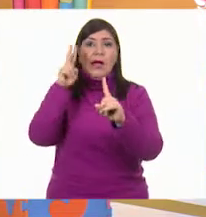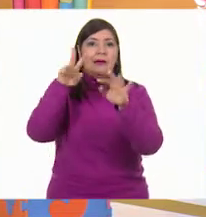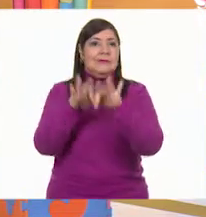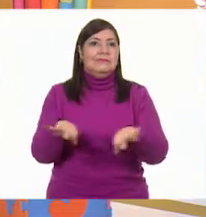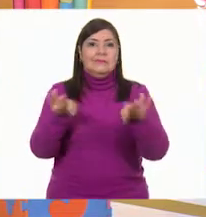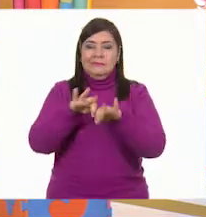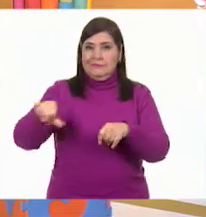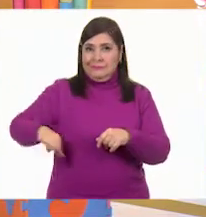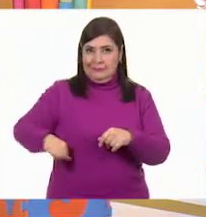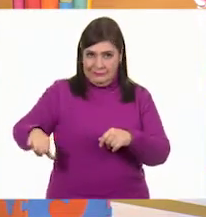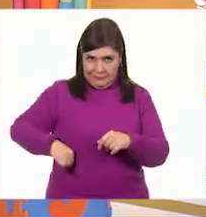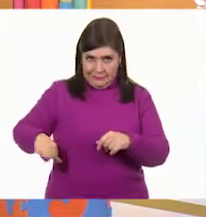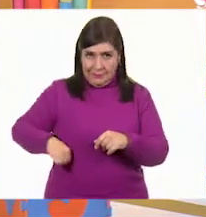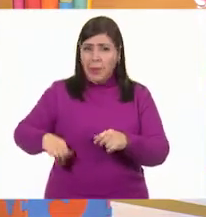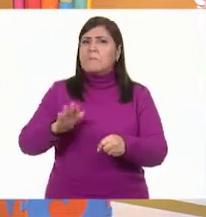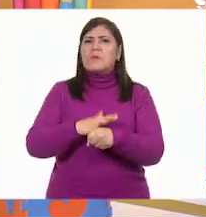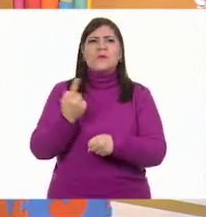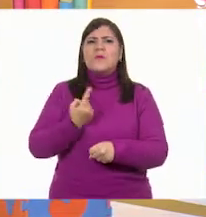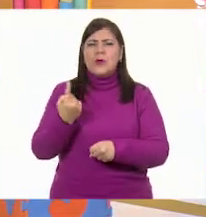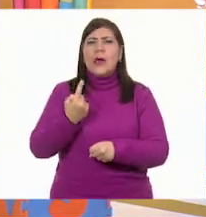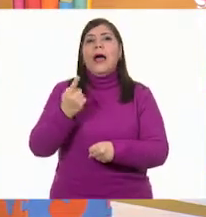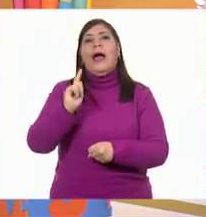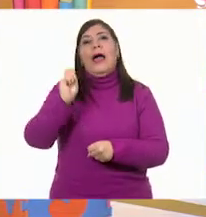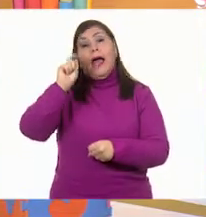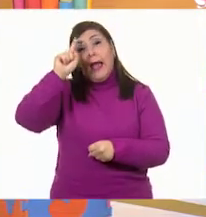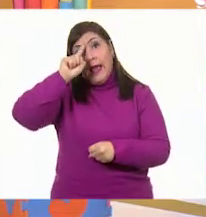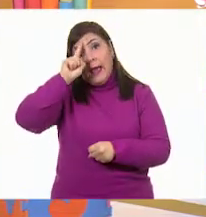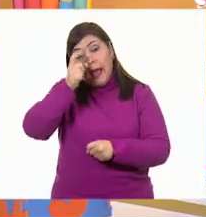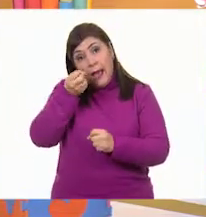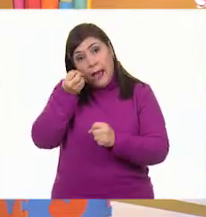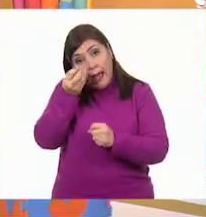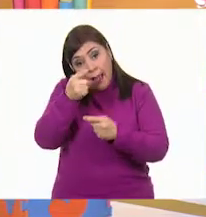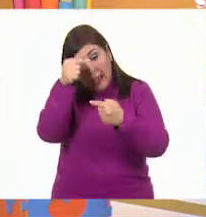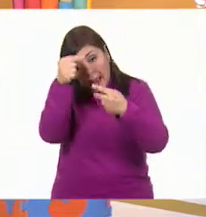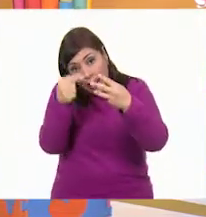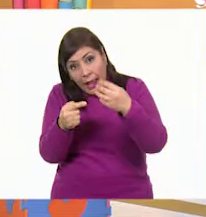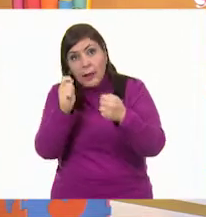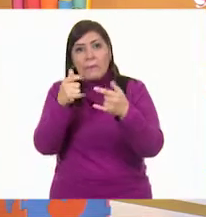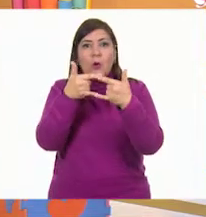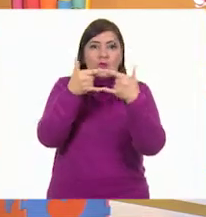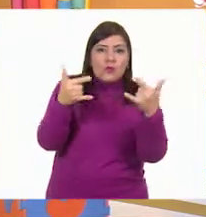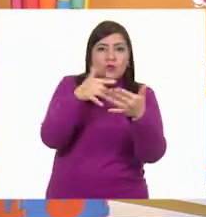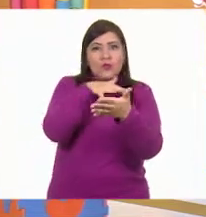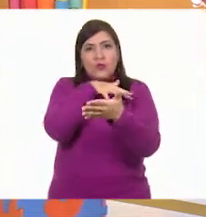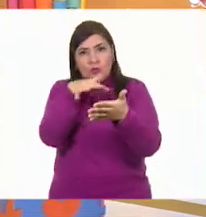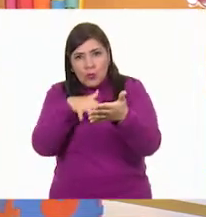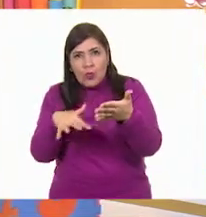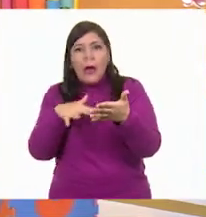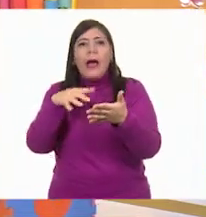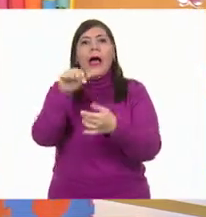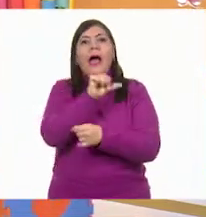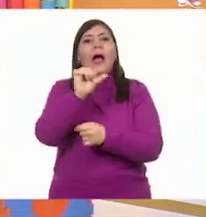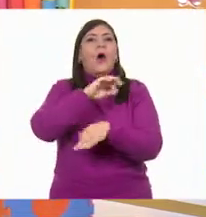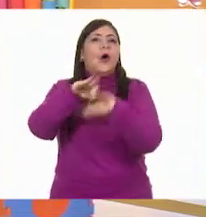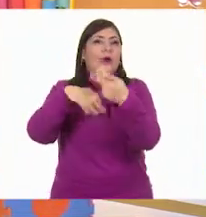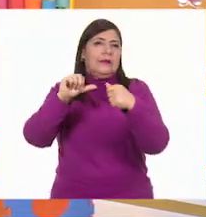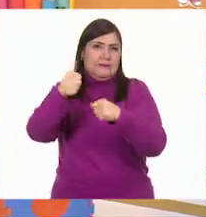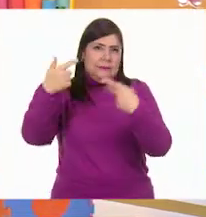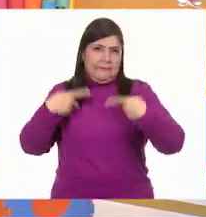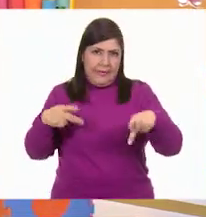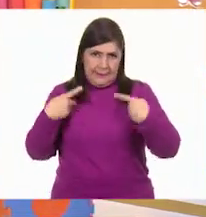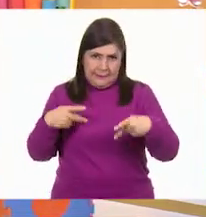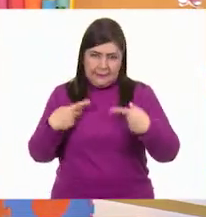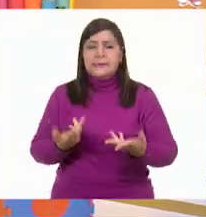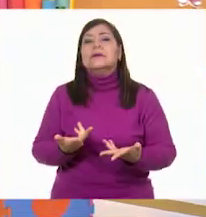interesante. Porque vamos a recomendar textos, cuentos, libros a otras personas. Pero para eso